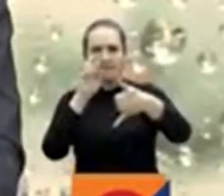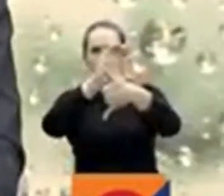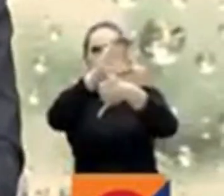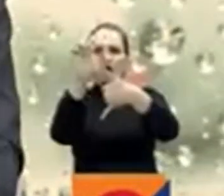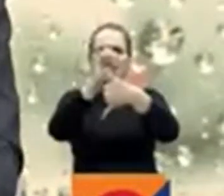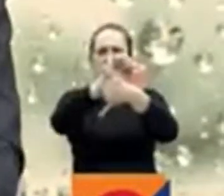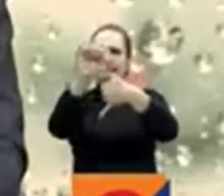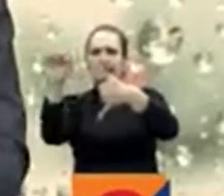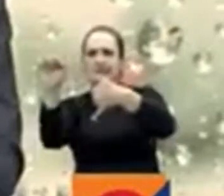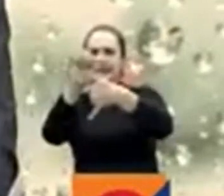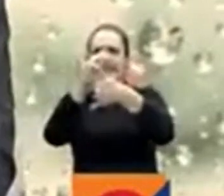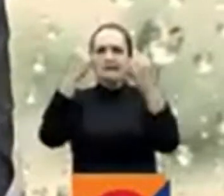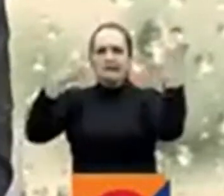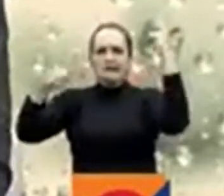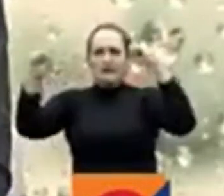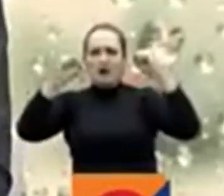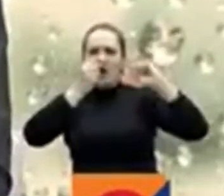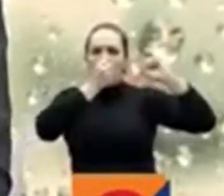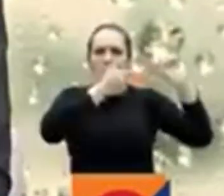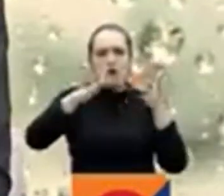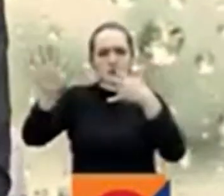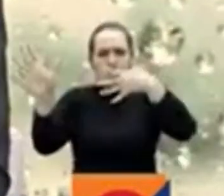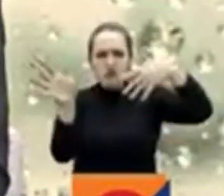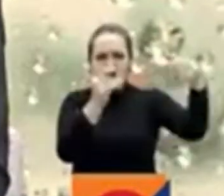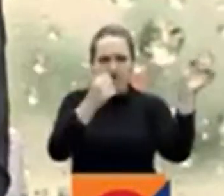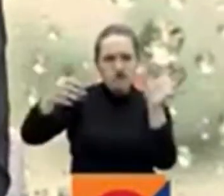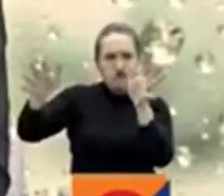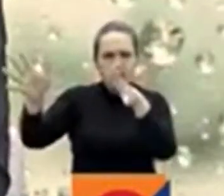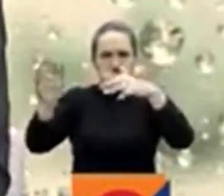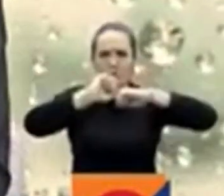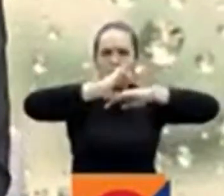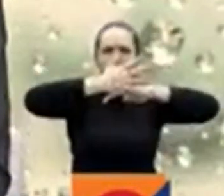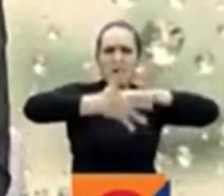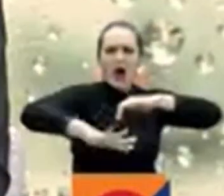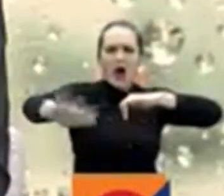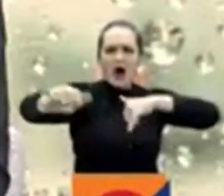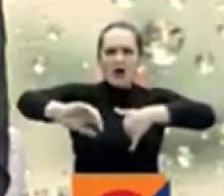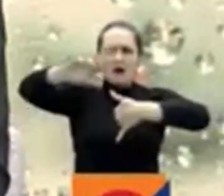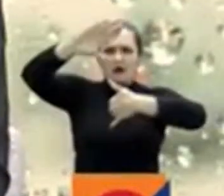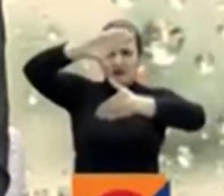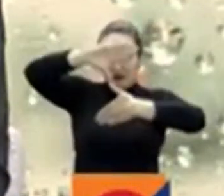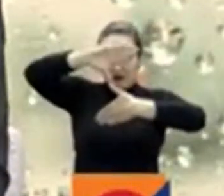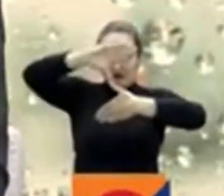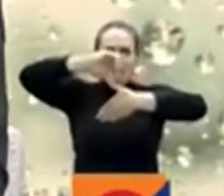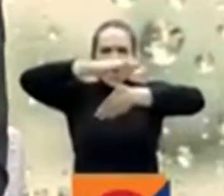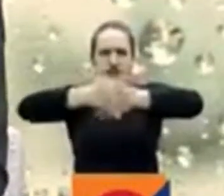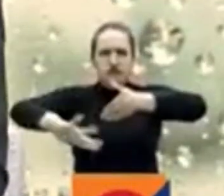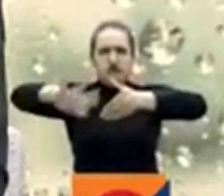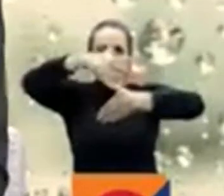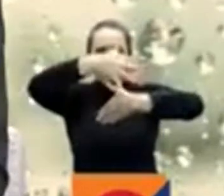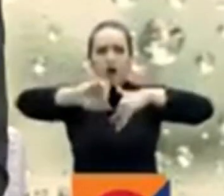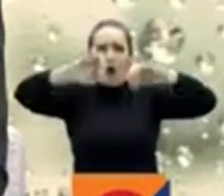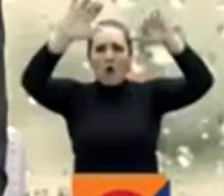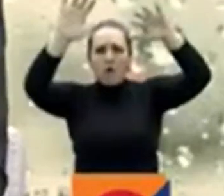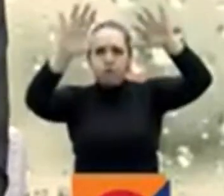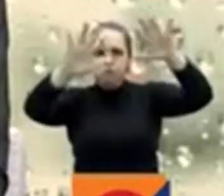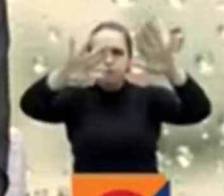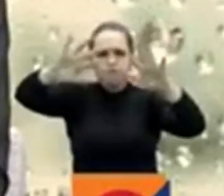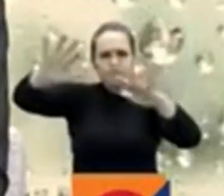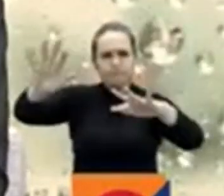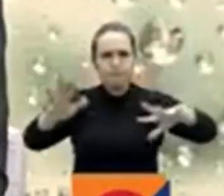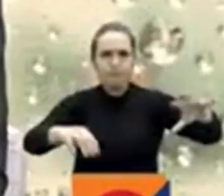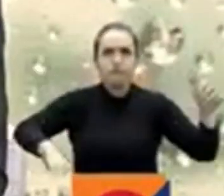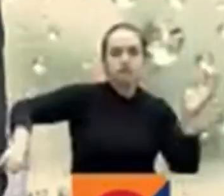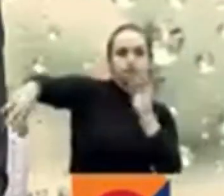costa norte porque la onda tropical que transita por las aguas del Mar Caribe se convirtió en depresión y es posible que pase a